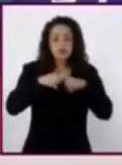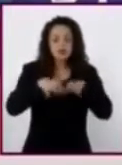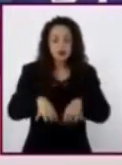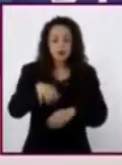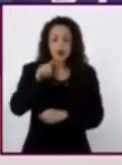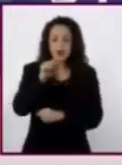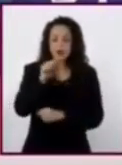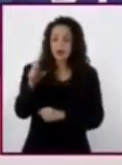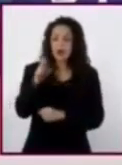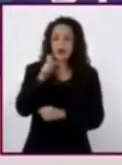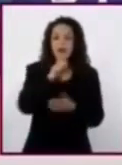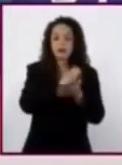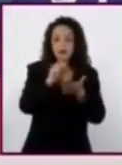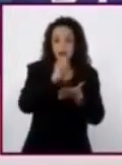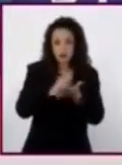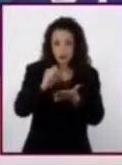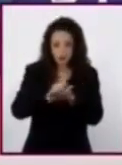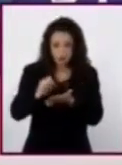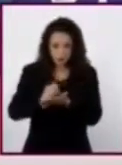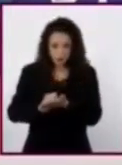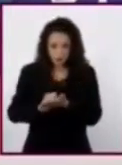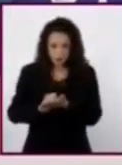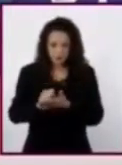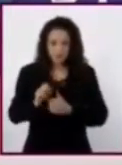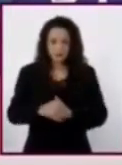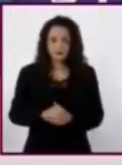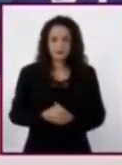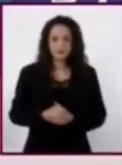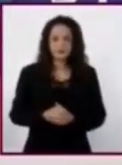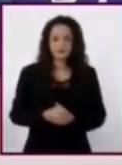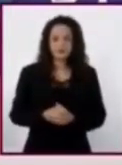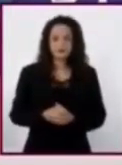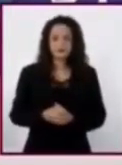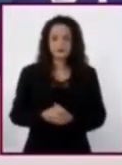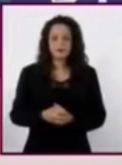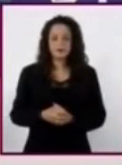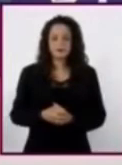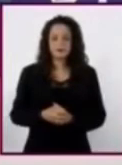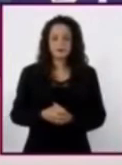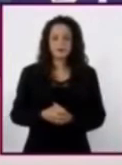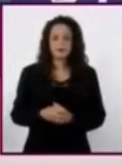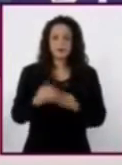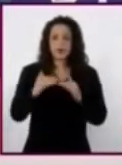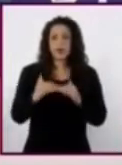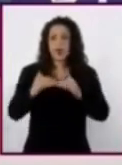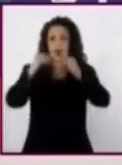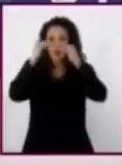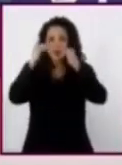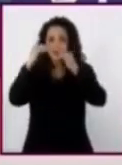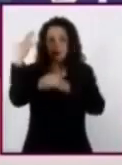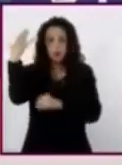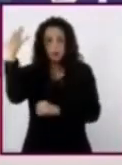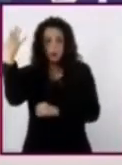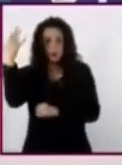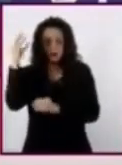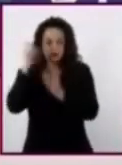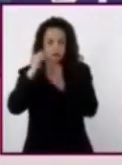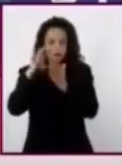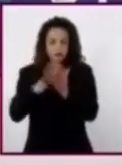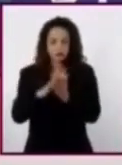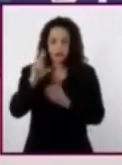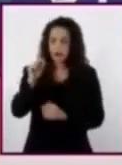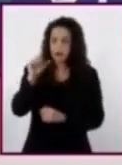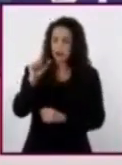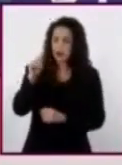texto o contenido. En el extremo superior derecho se registran los datos